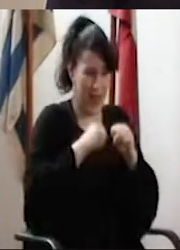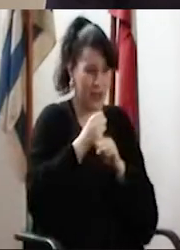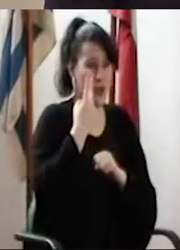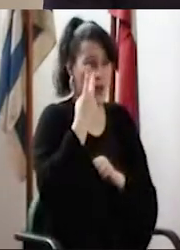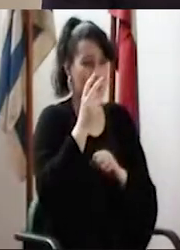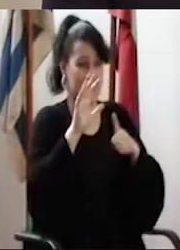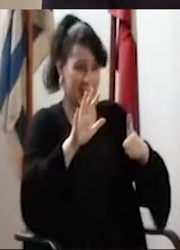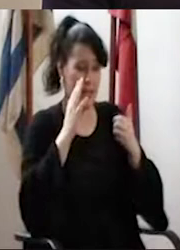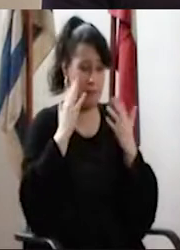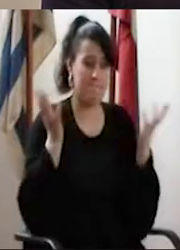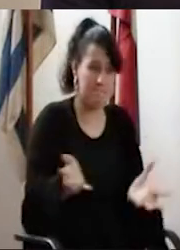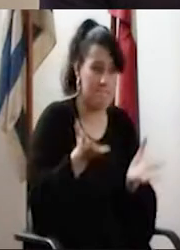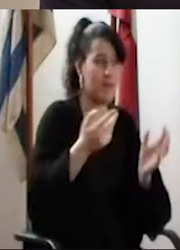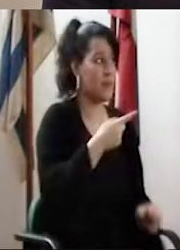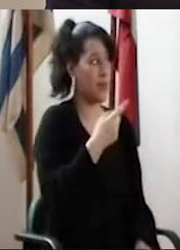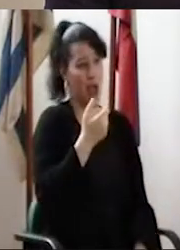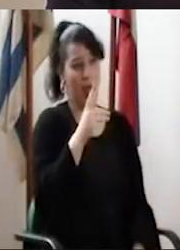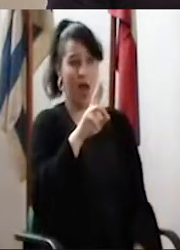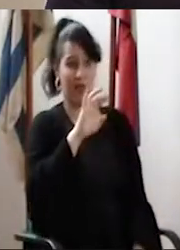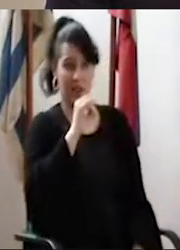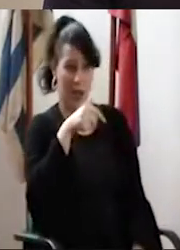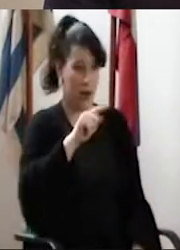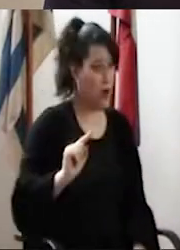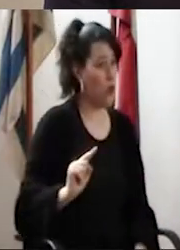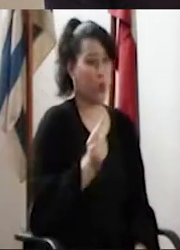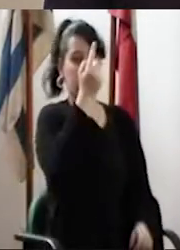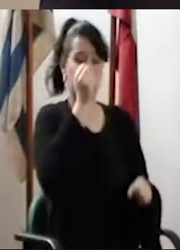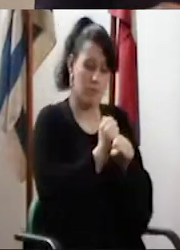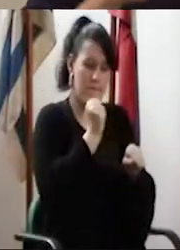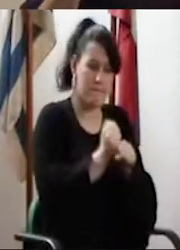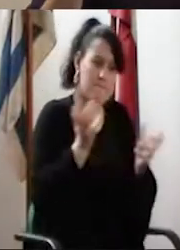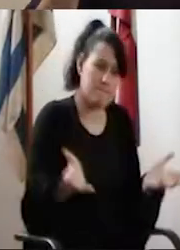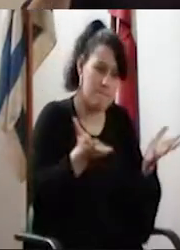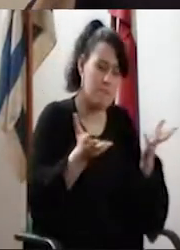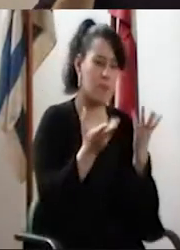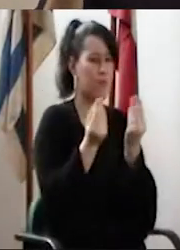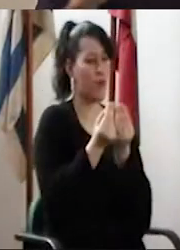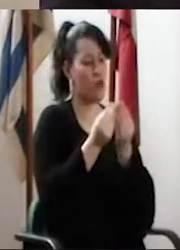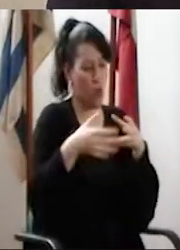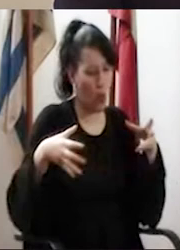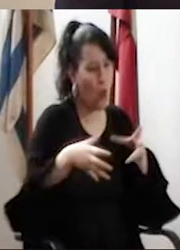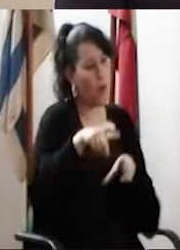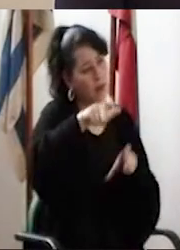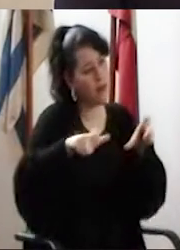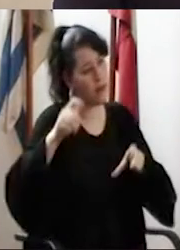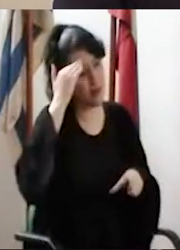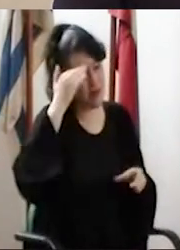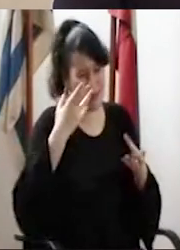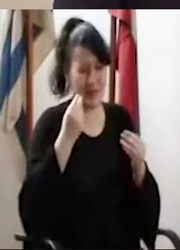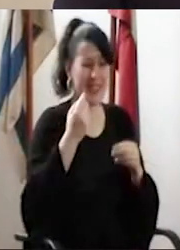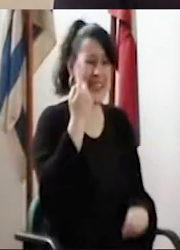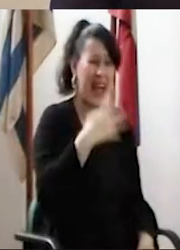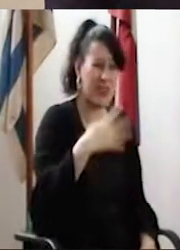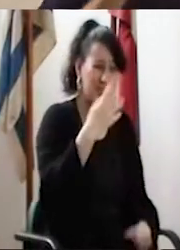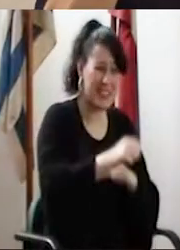empujar este tema en el año 2006. Adriana fue una de las pioneras en eso. Y bueno, un conjunto de docentes lo